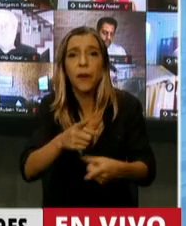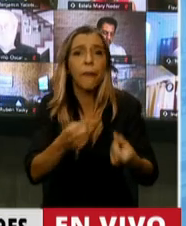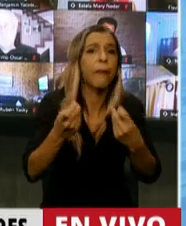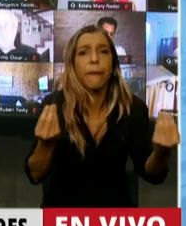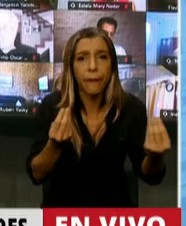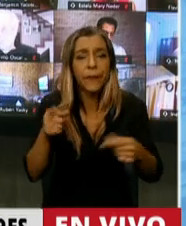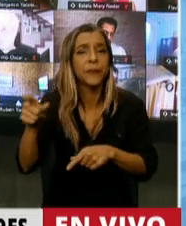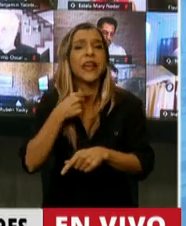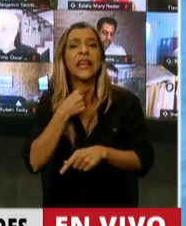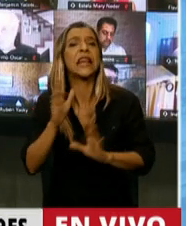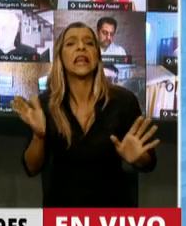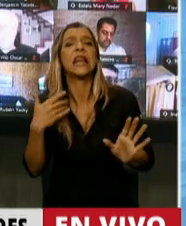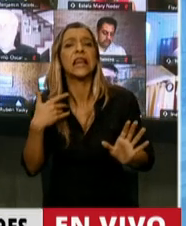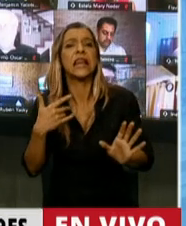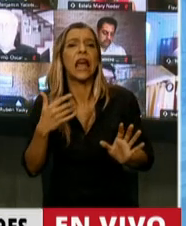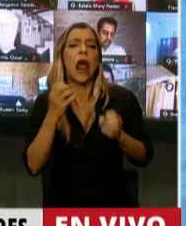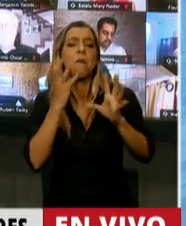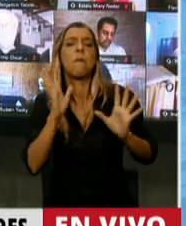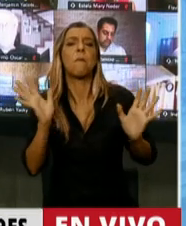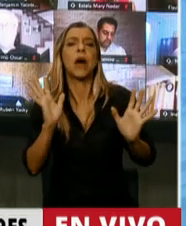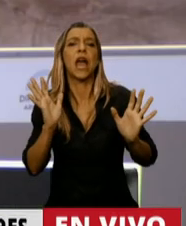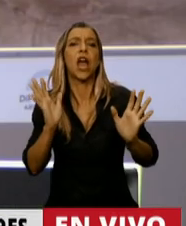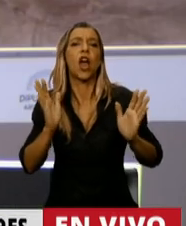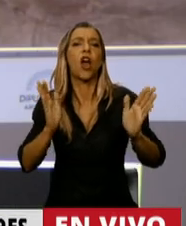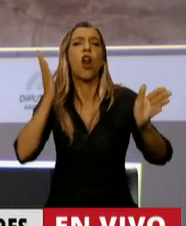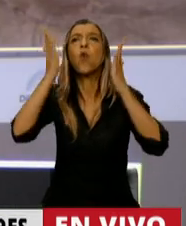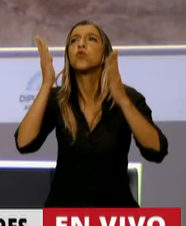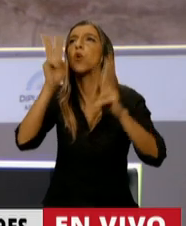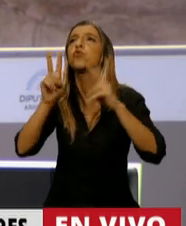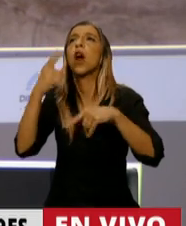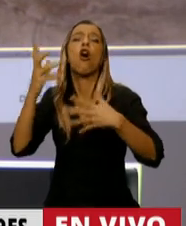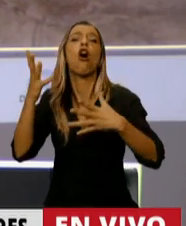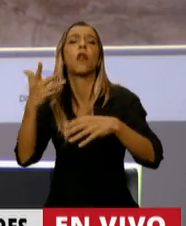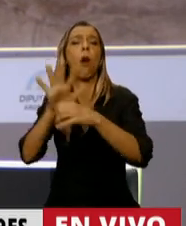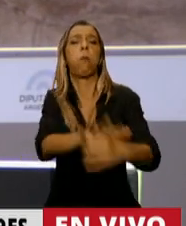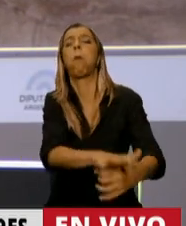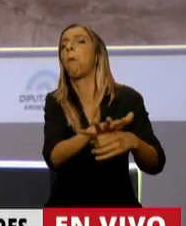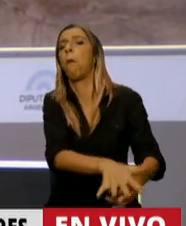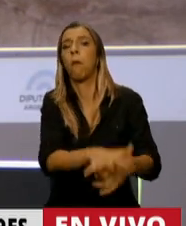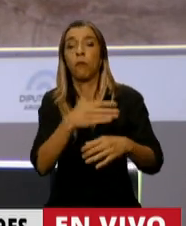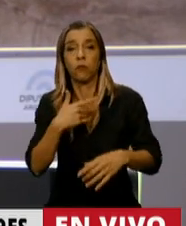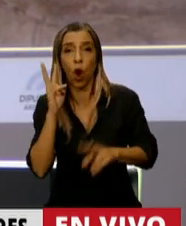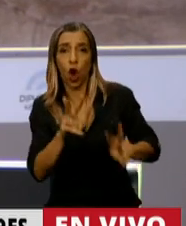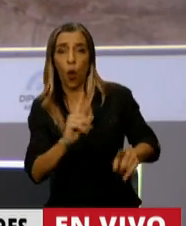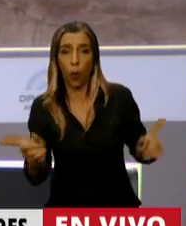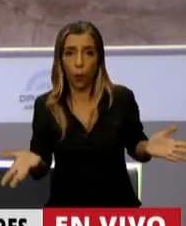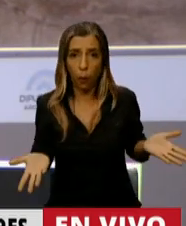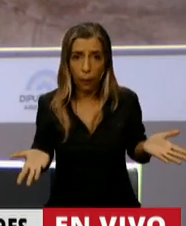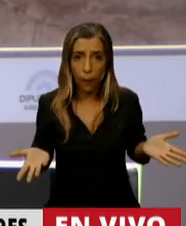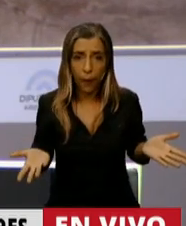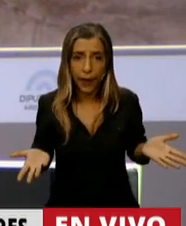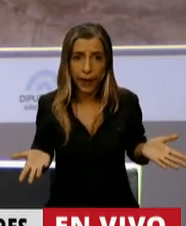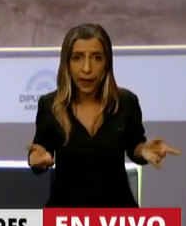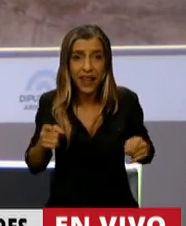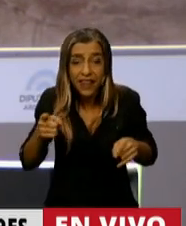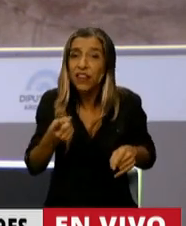tapar el sol con las manos y no ver que estamos frente a una crisis que tiene una magnitud que todavía no